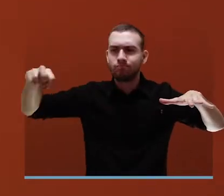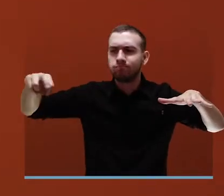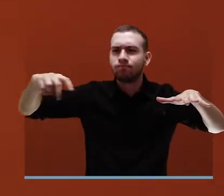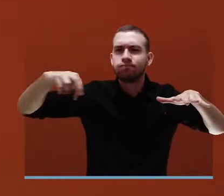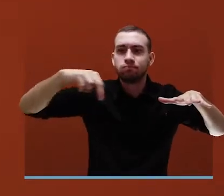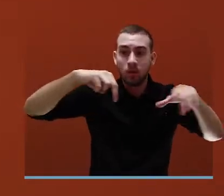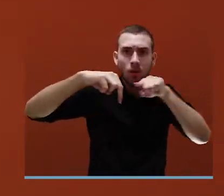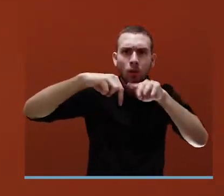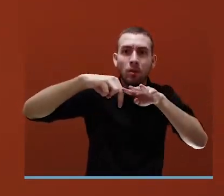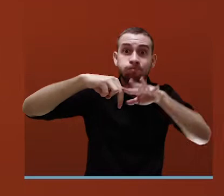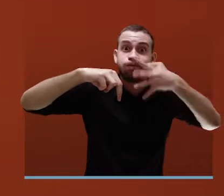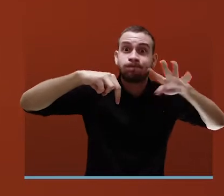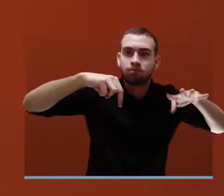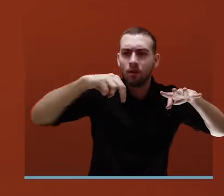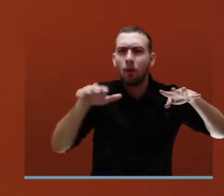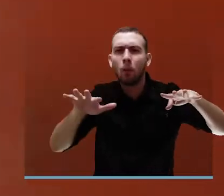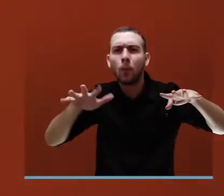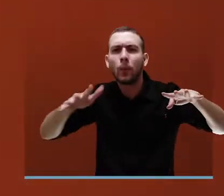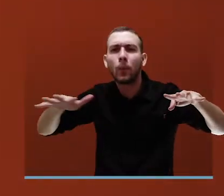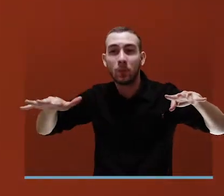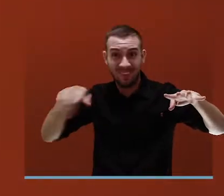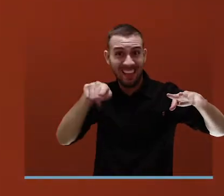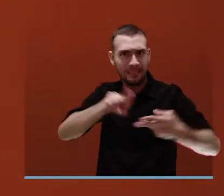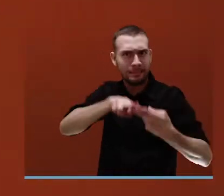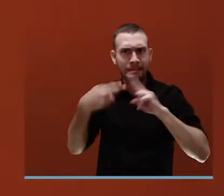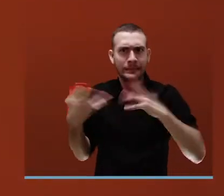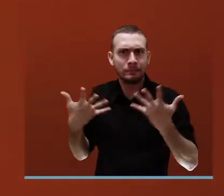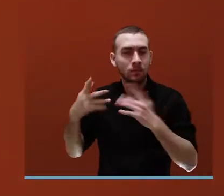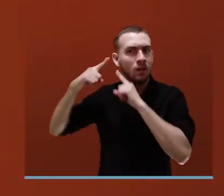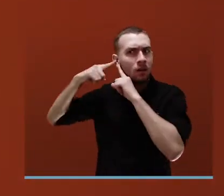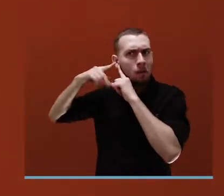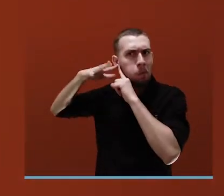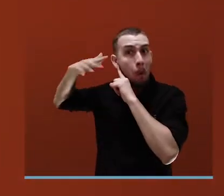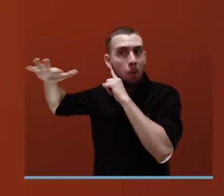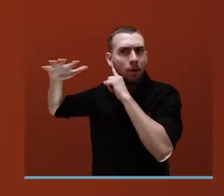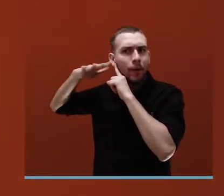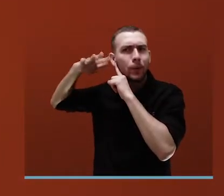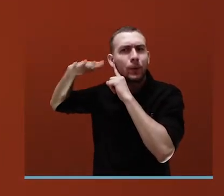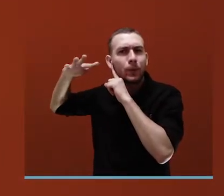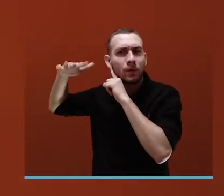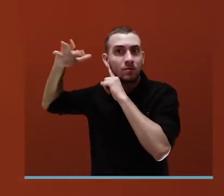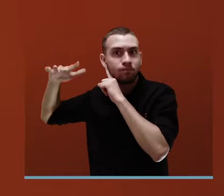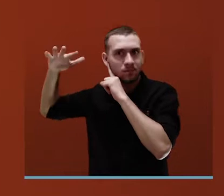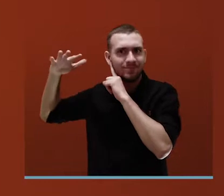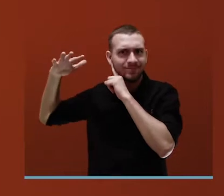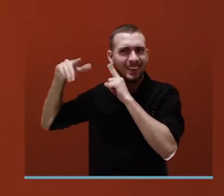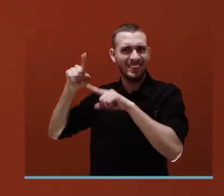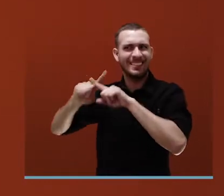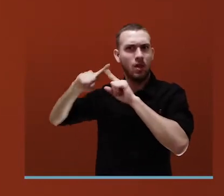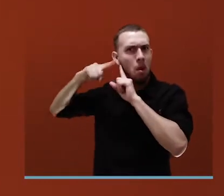diriges y más separadas de la que te alejas. En el caso del sonido, la variación en la distancia entre los picos